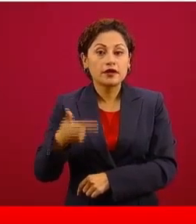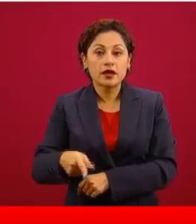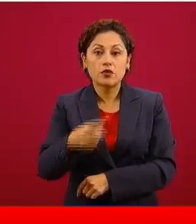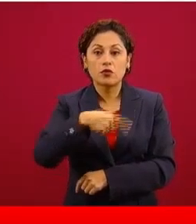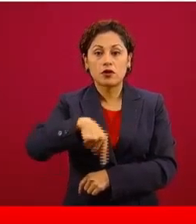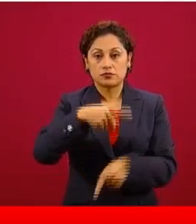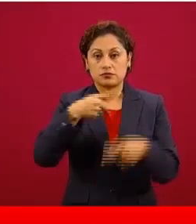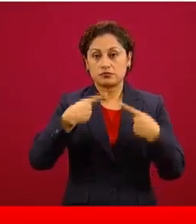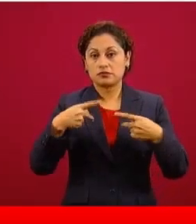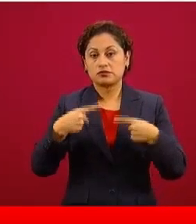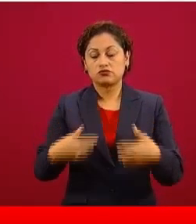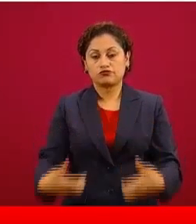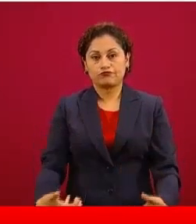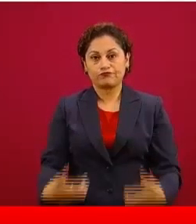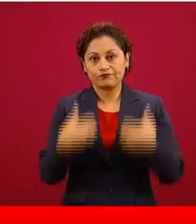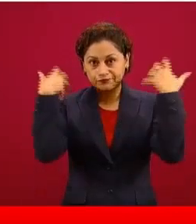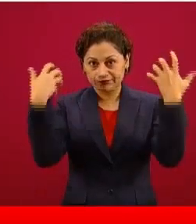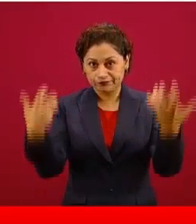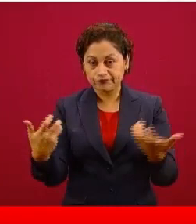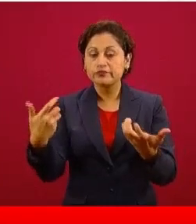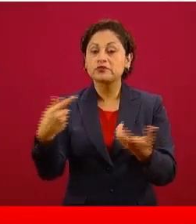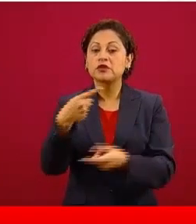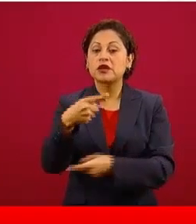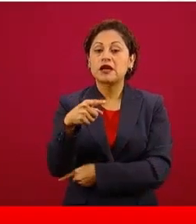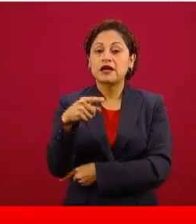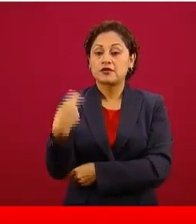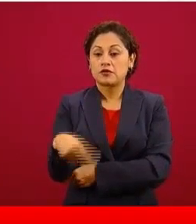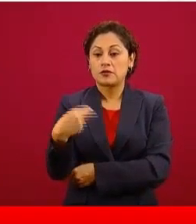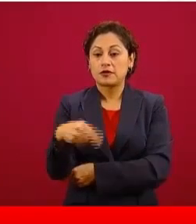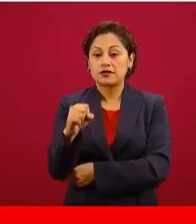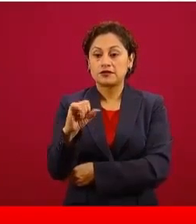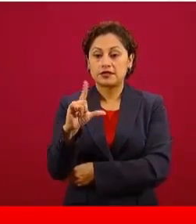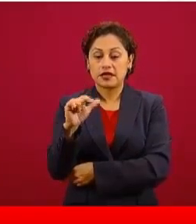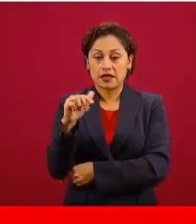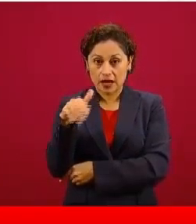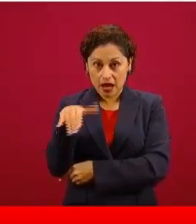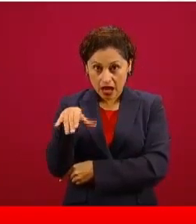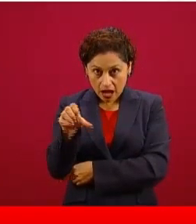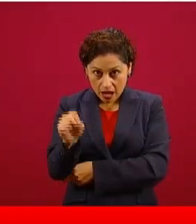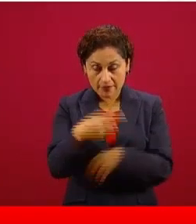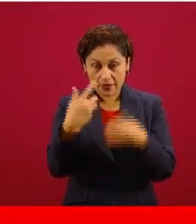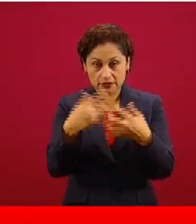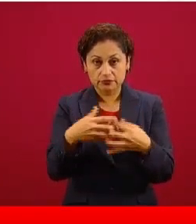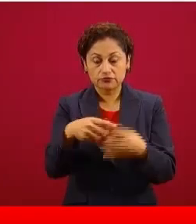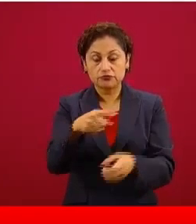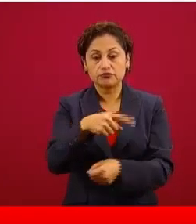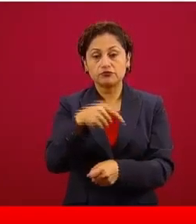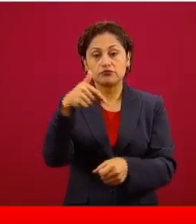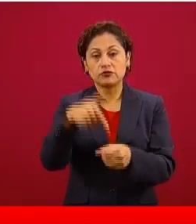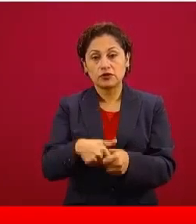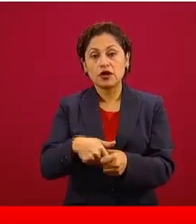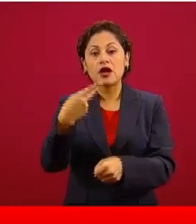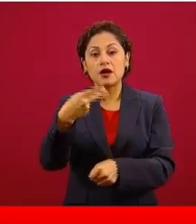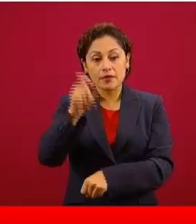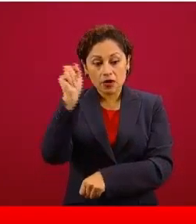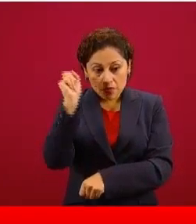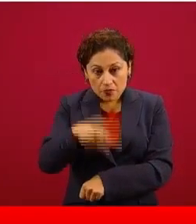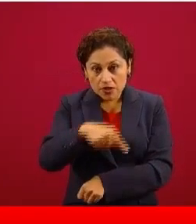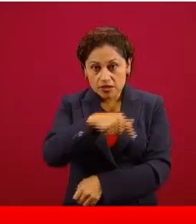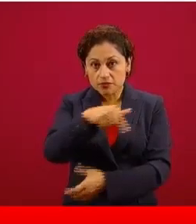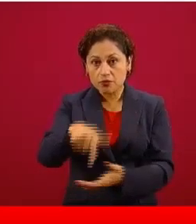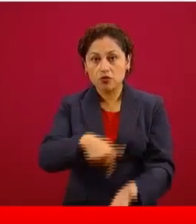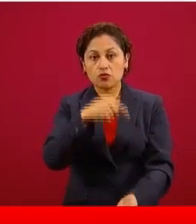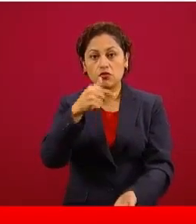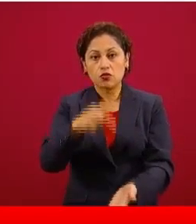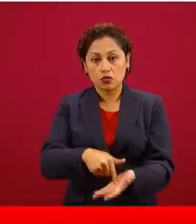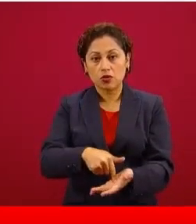es en servicio Las Ilamas, en León, Guanajuato, pero ahí tuvimos que pedirle en ese momento que nos acompañaran